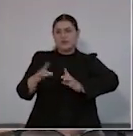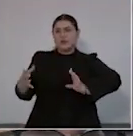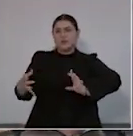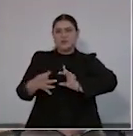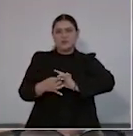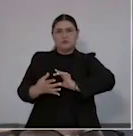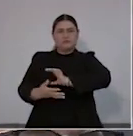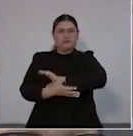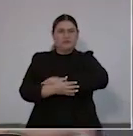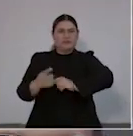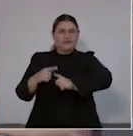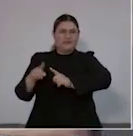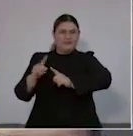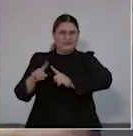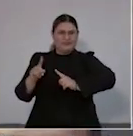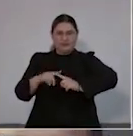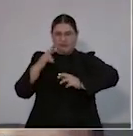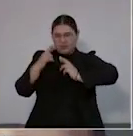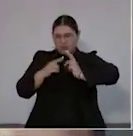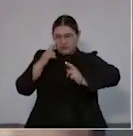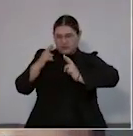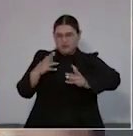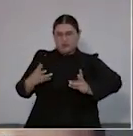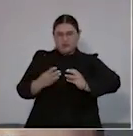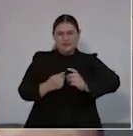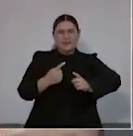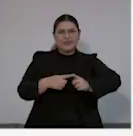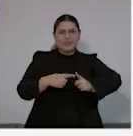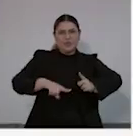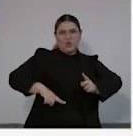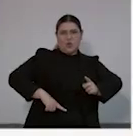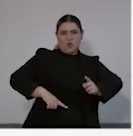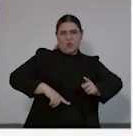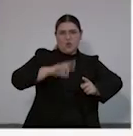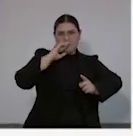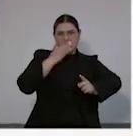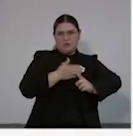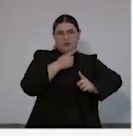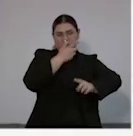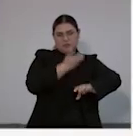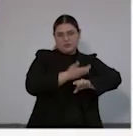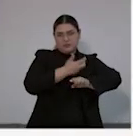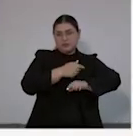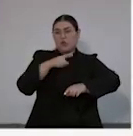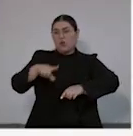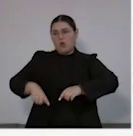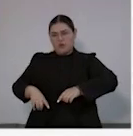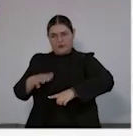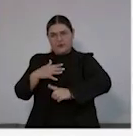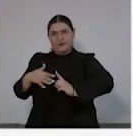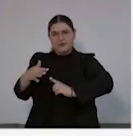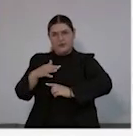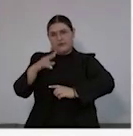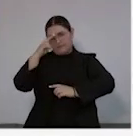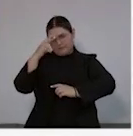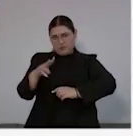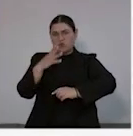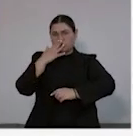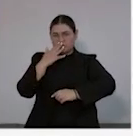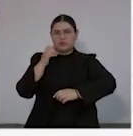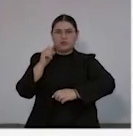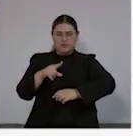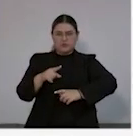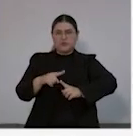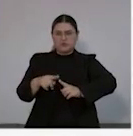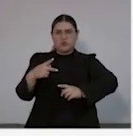las revisiones y todo lo que se está haciendo por parte del gobierno de Estados Unidos y de este lado Sonora y el gobierno de México está haciendo lo